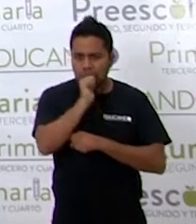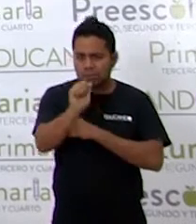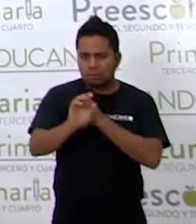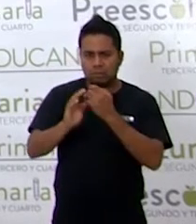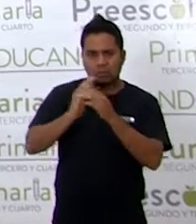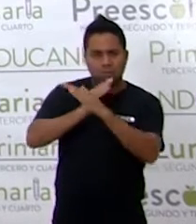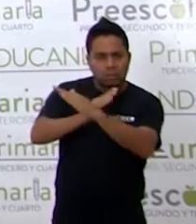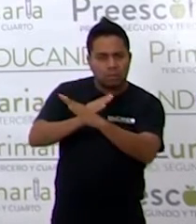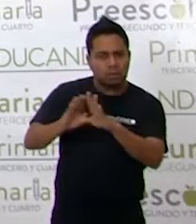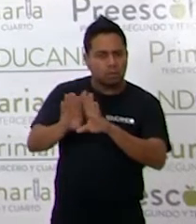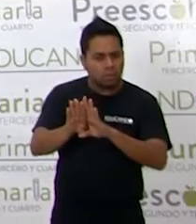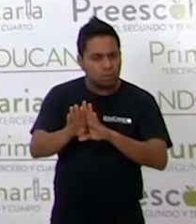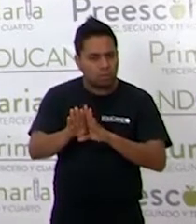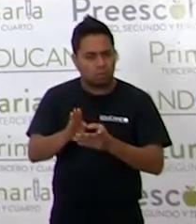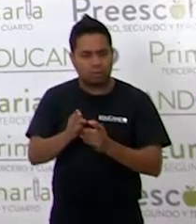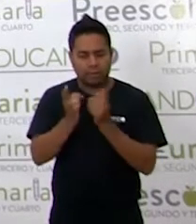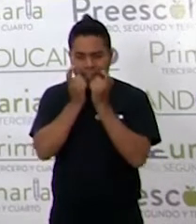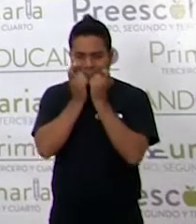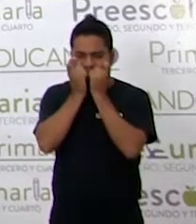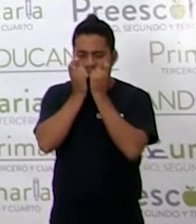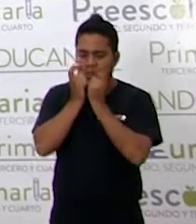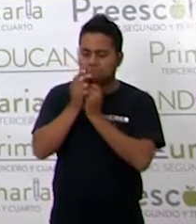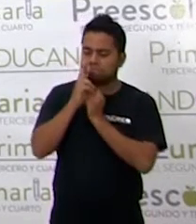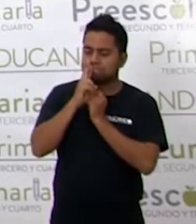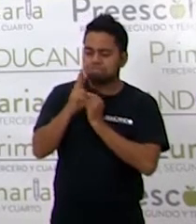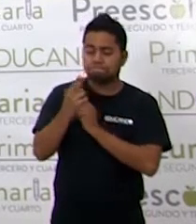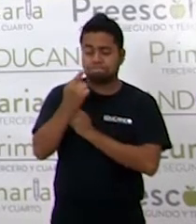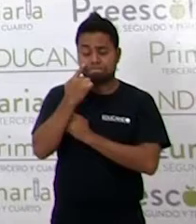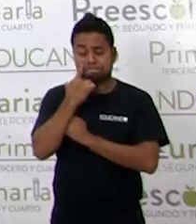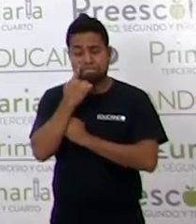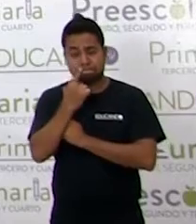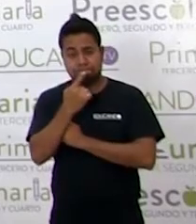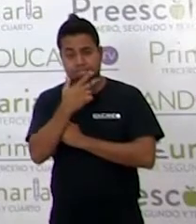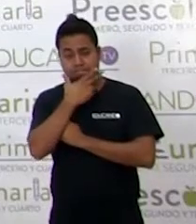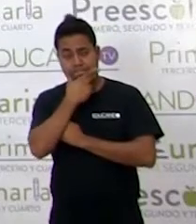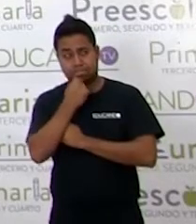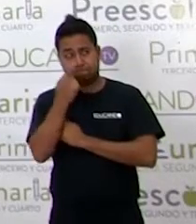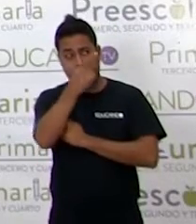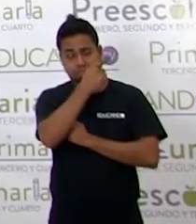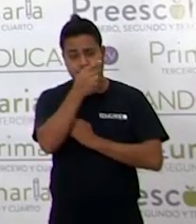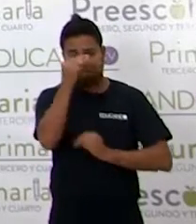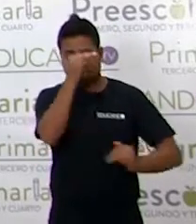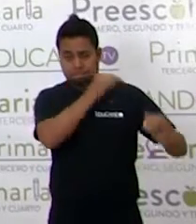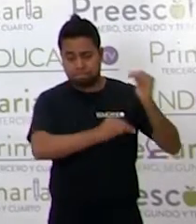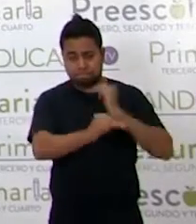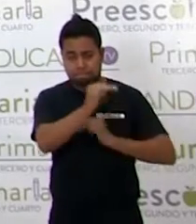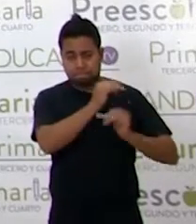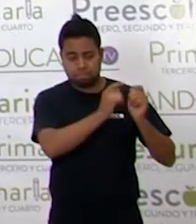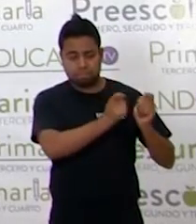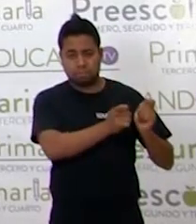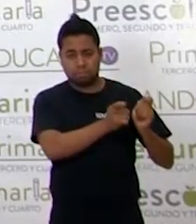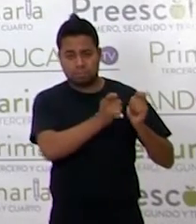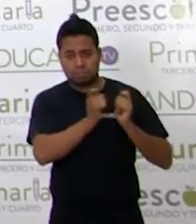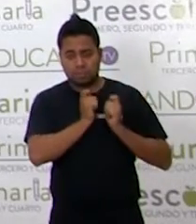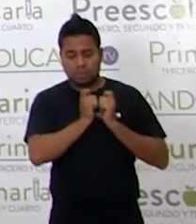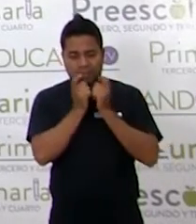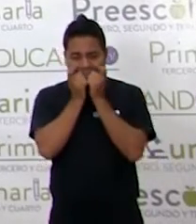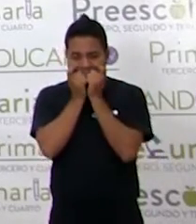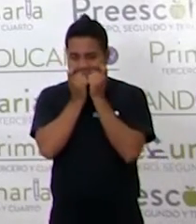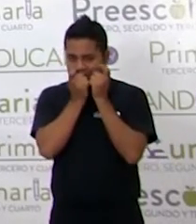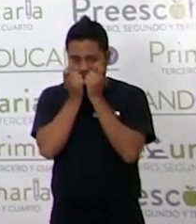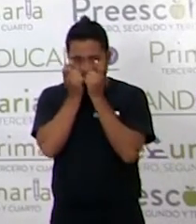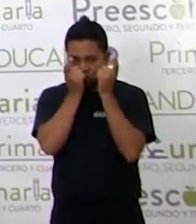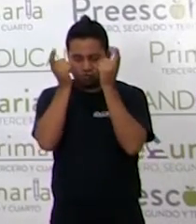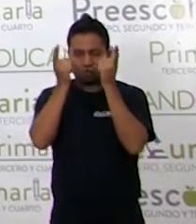Los jabalís le respondieron, El señor del monte me ha dado unos colmillos